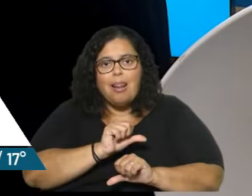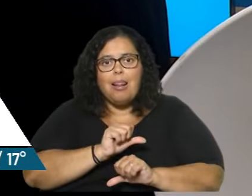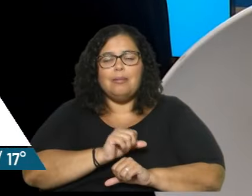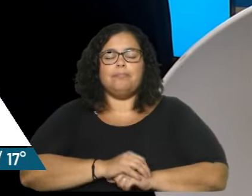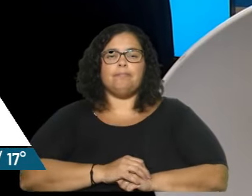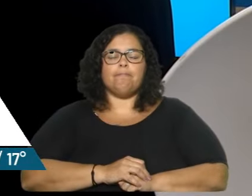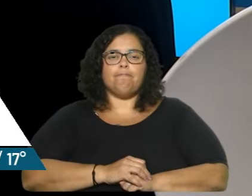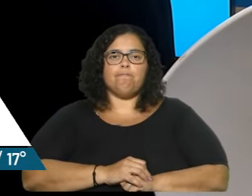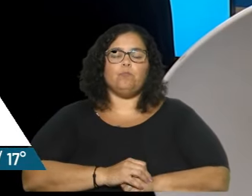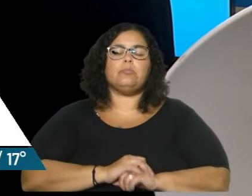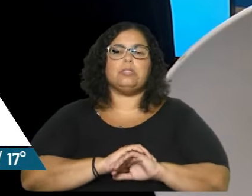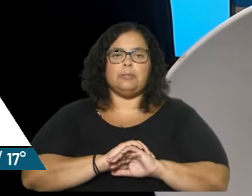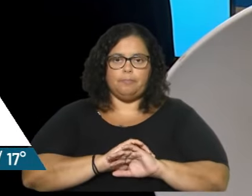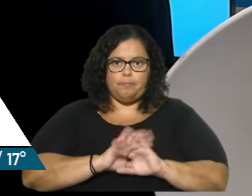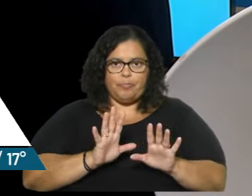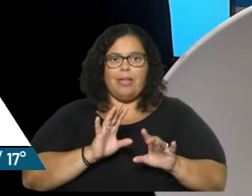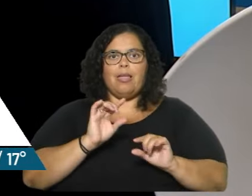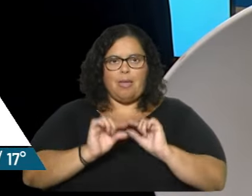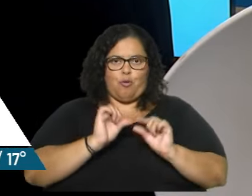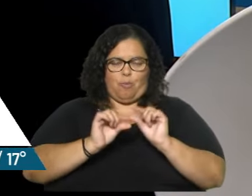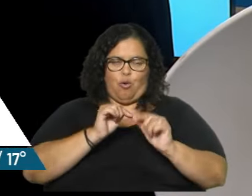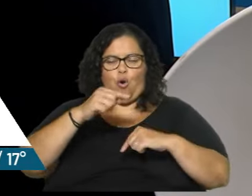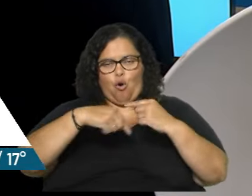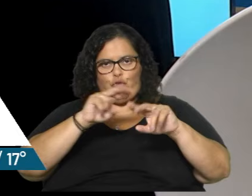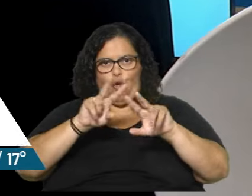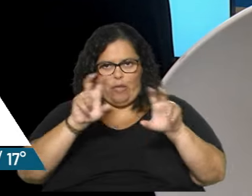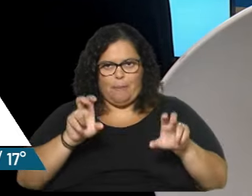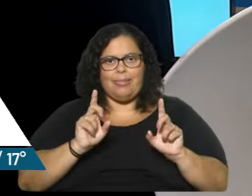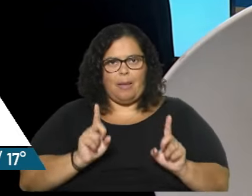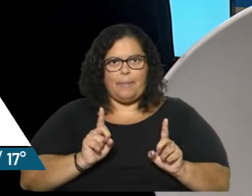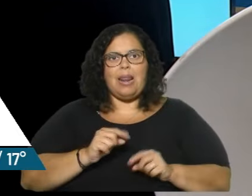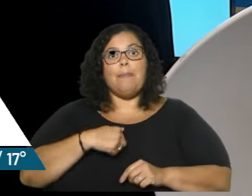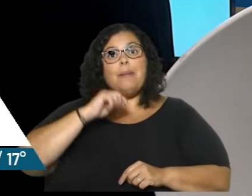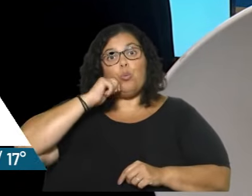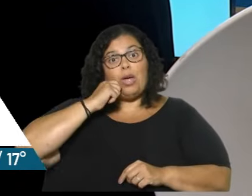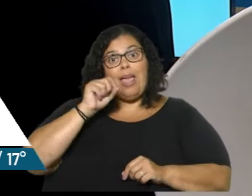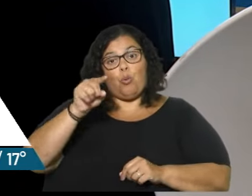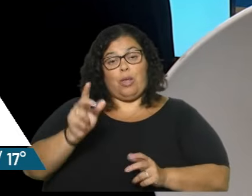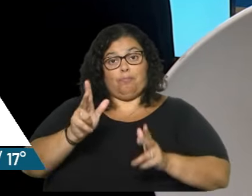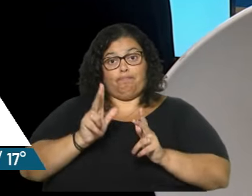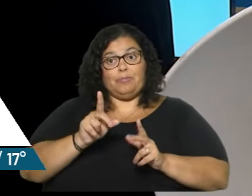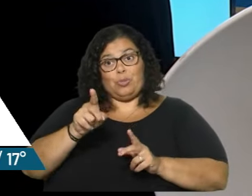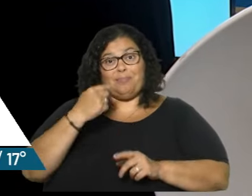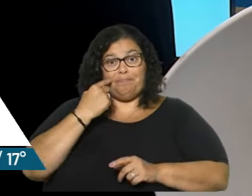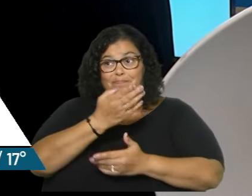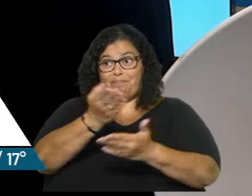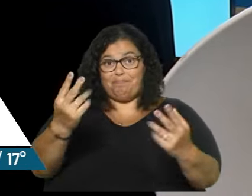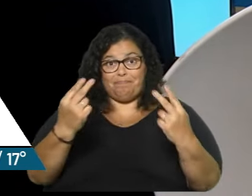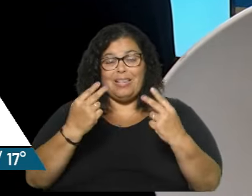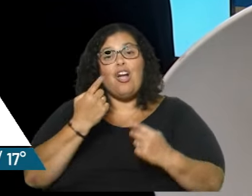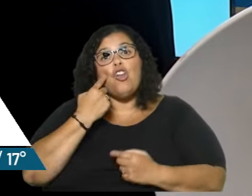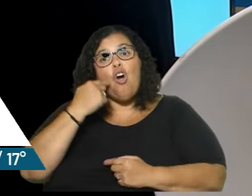ir analizando ese tema, pero ir más para adelante, porque además me gustaría que nuestros televidentes conozcan a Patria